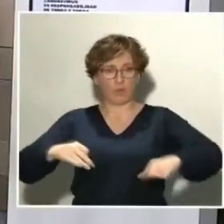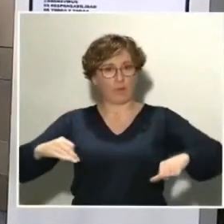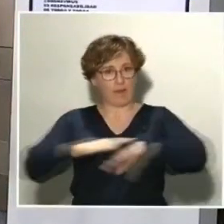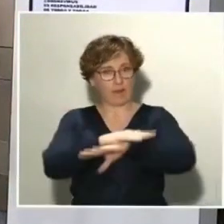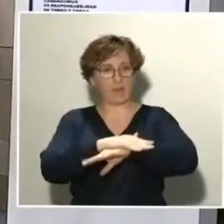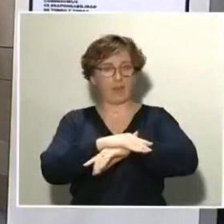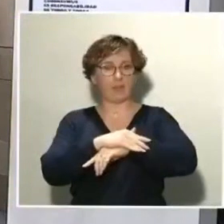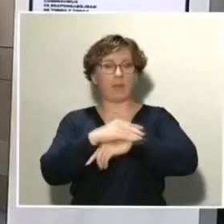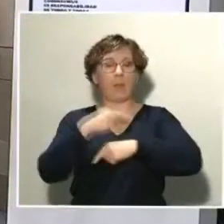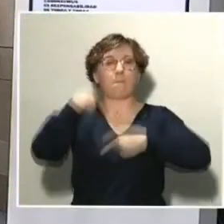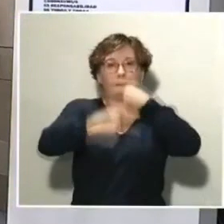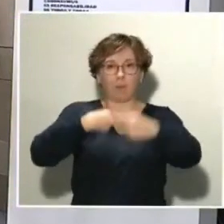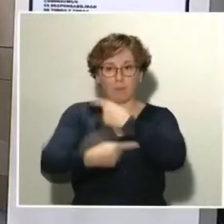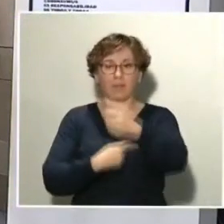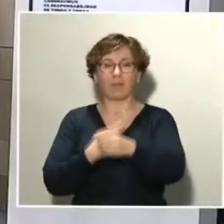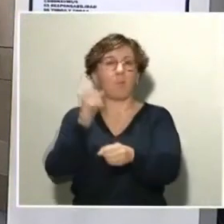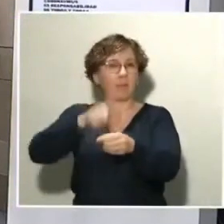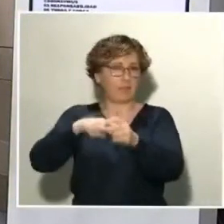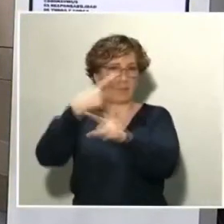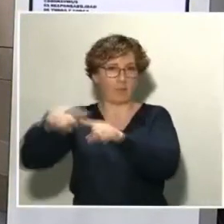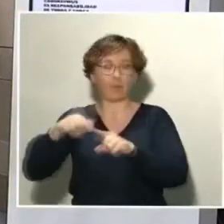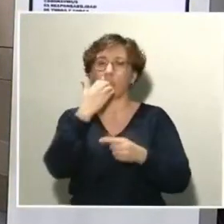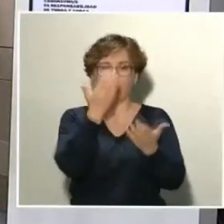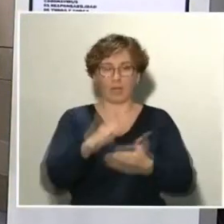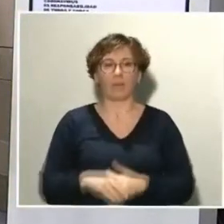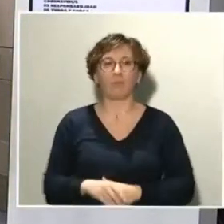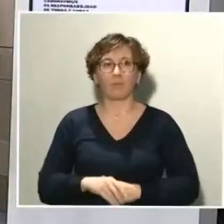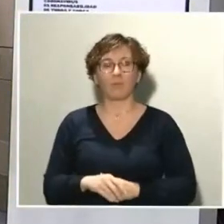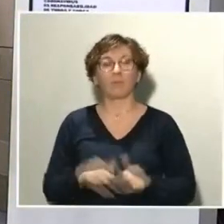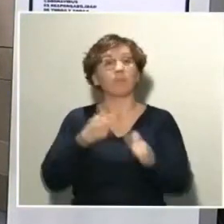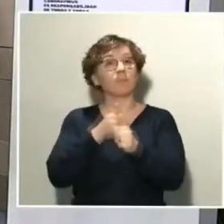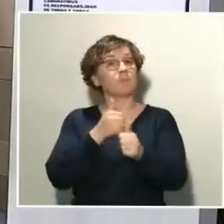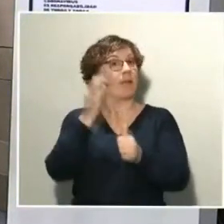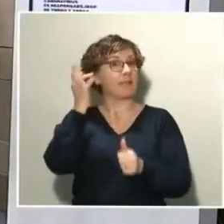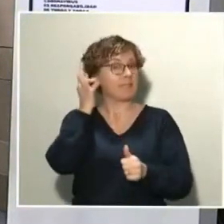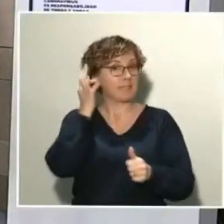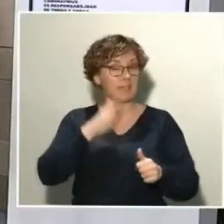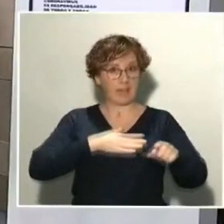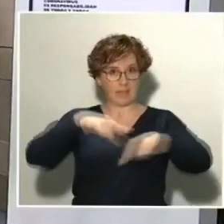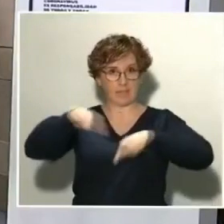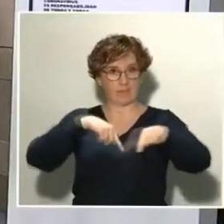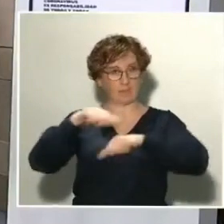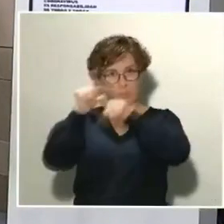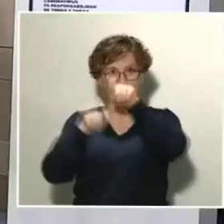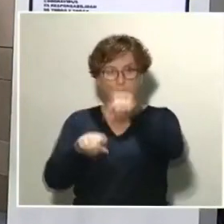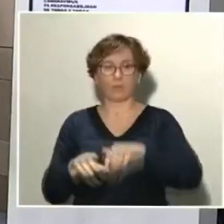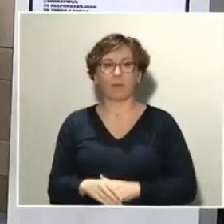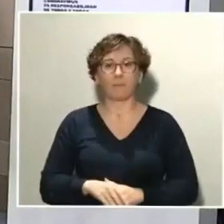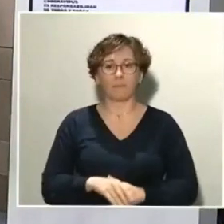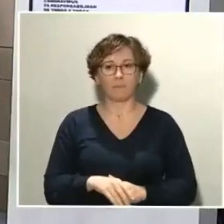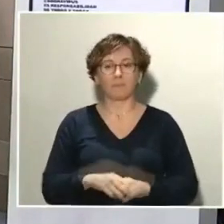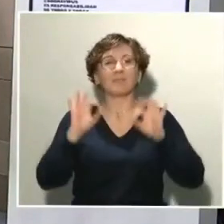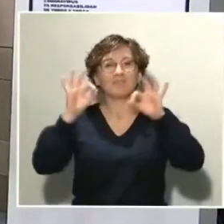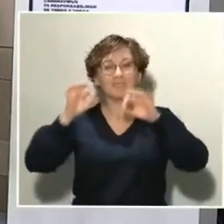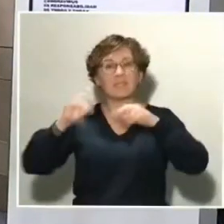participación. Cosas como esta, para la secretaria general de transportes. Sobre los transportes en taxi,